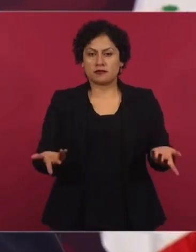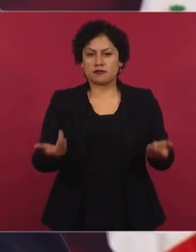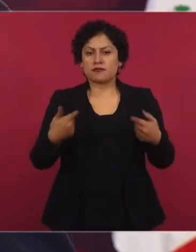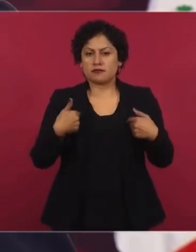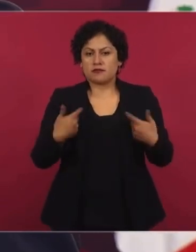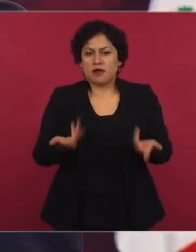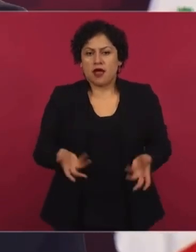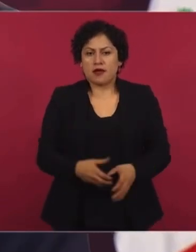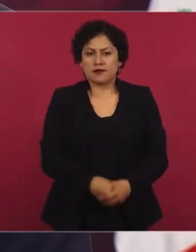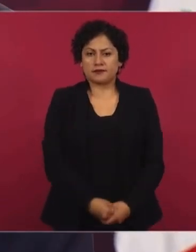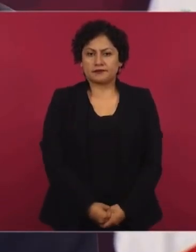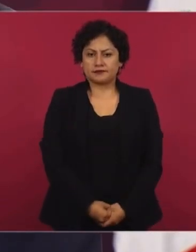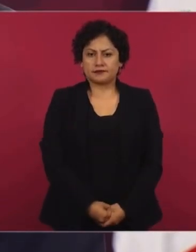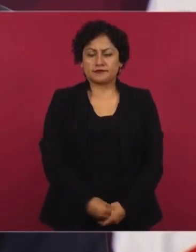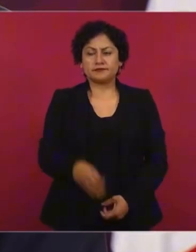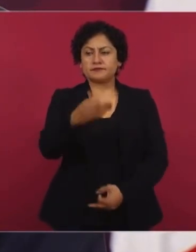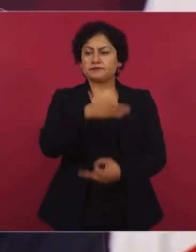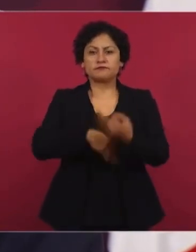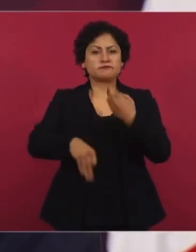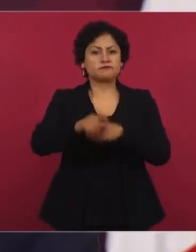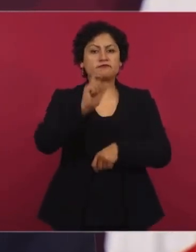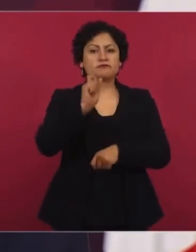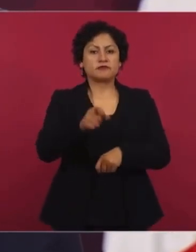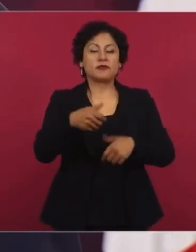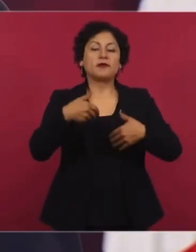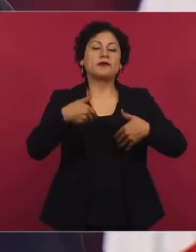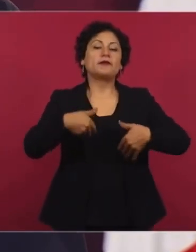Se supone, porque ni fue cierto,